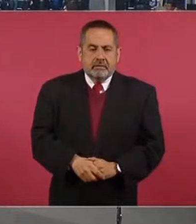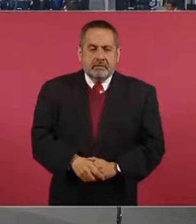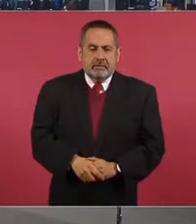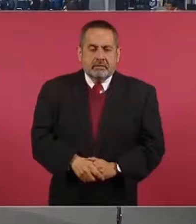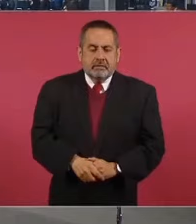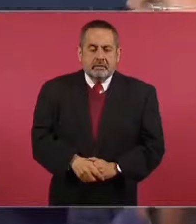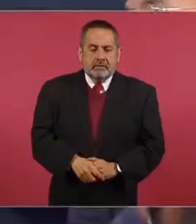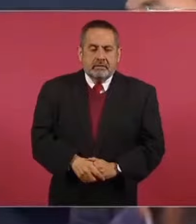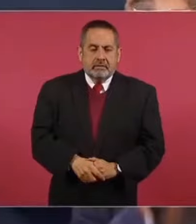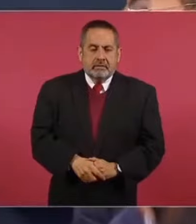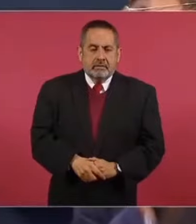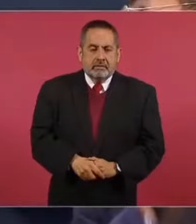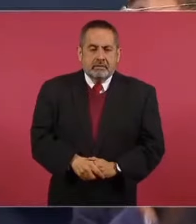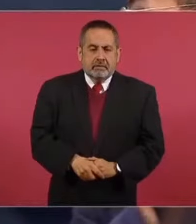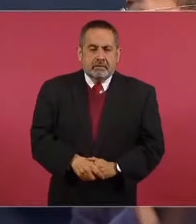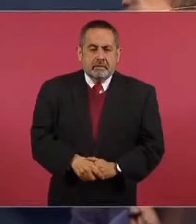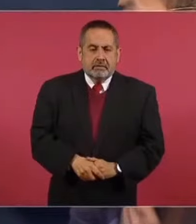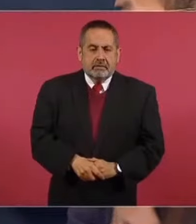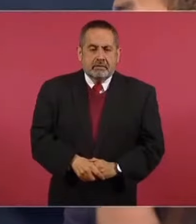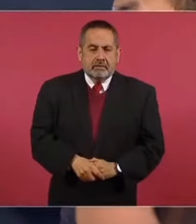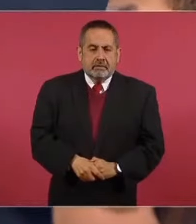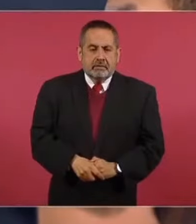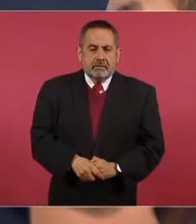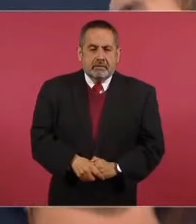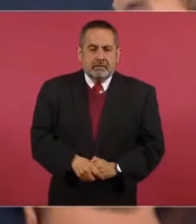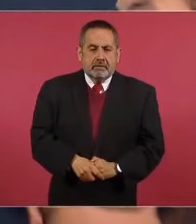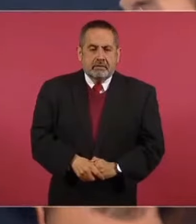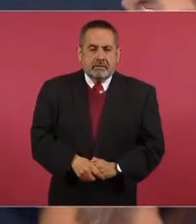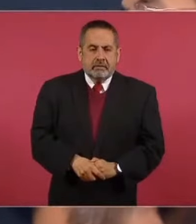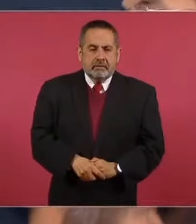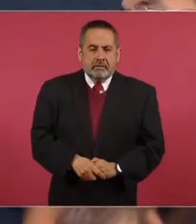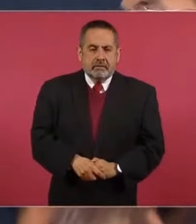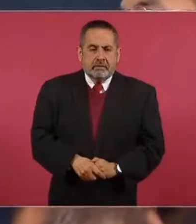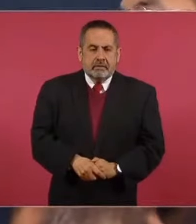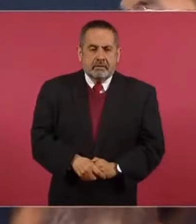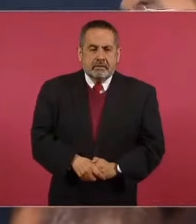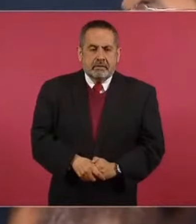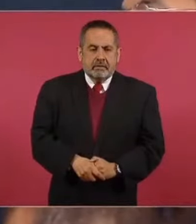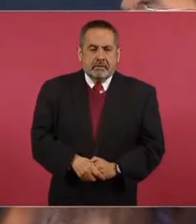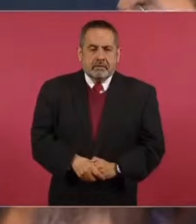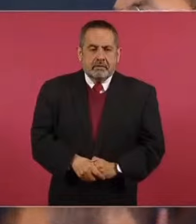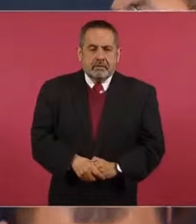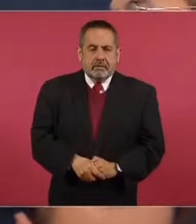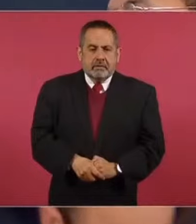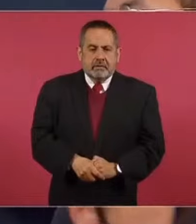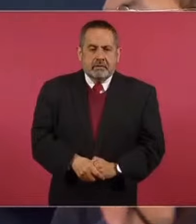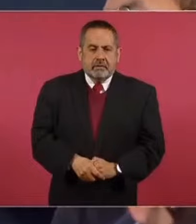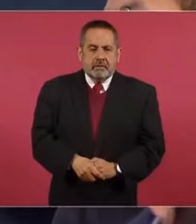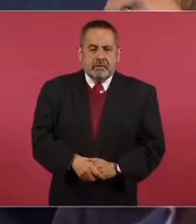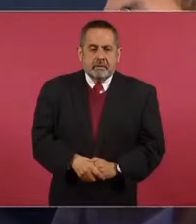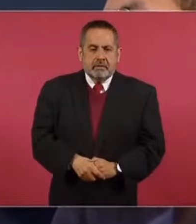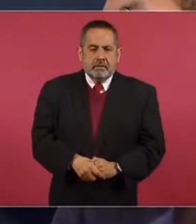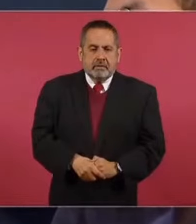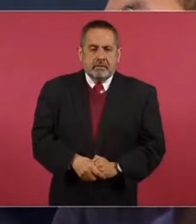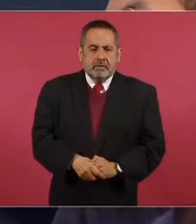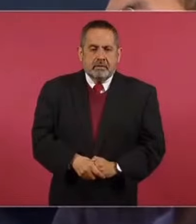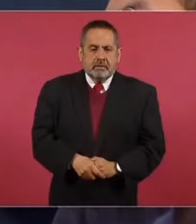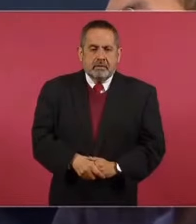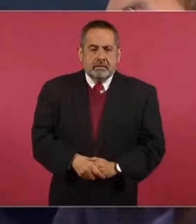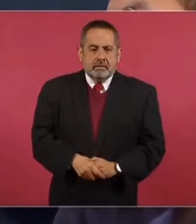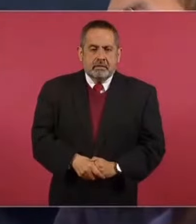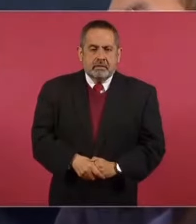en este periodo en que ustedes nos dijeron que se tenían que actualizar los datos. Llama mucho la atención,